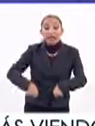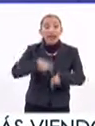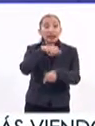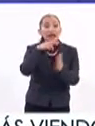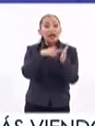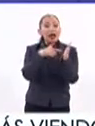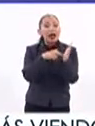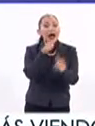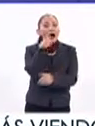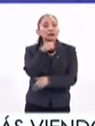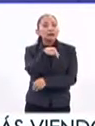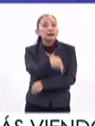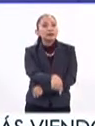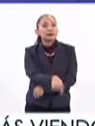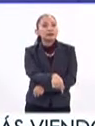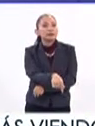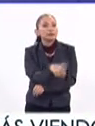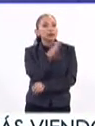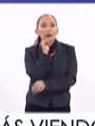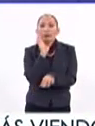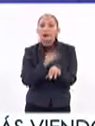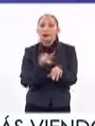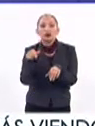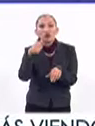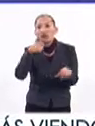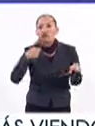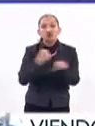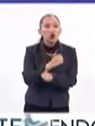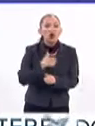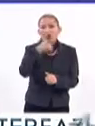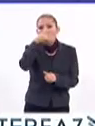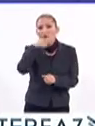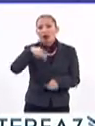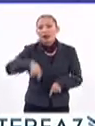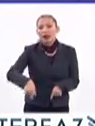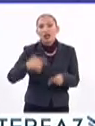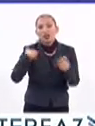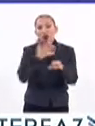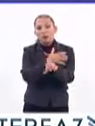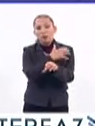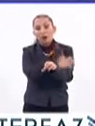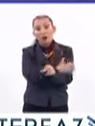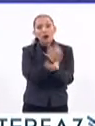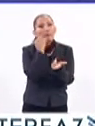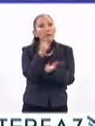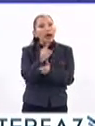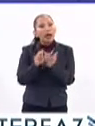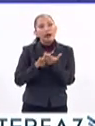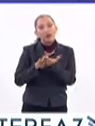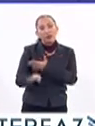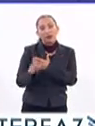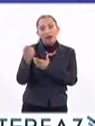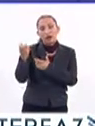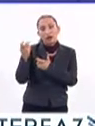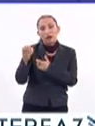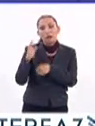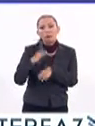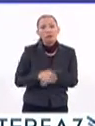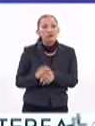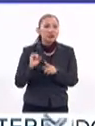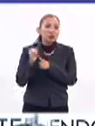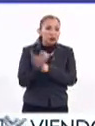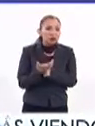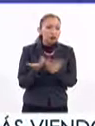paredes las reglas son así, así, así, y no vamos a permitir agresiones ni violencia entre compañeros para evitar este tipo de